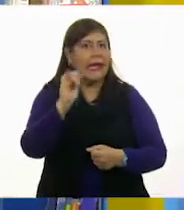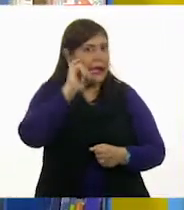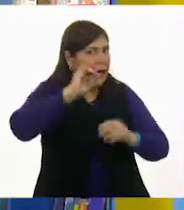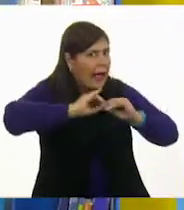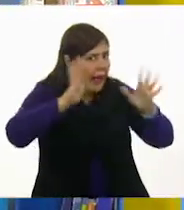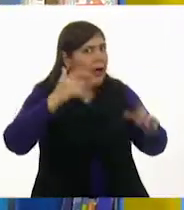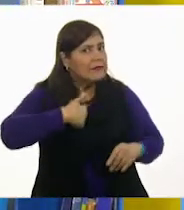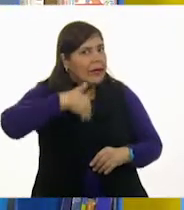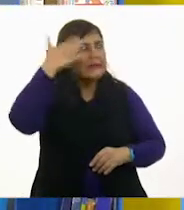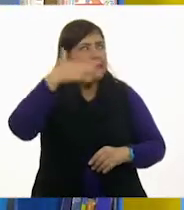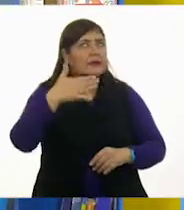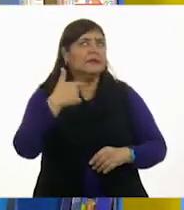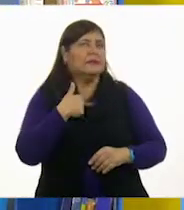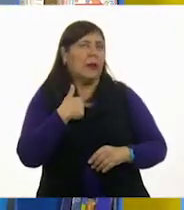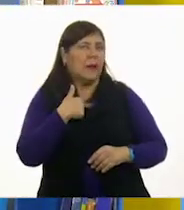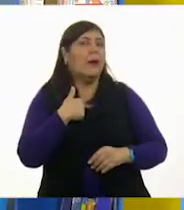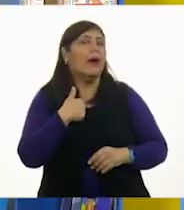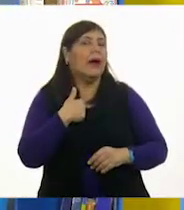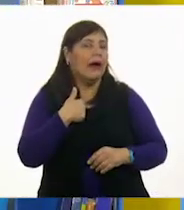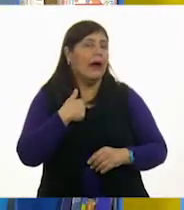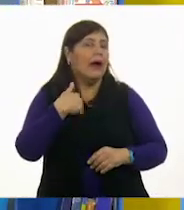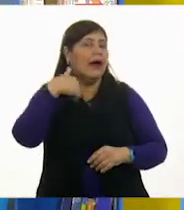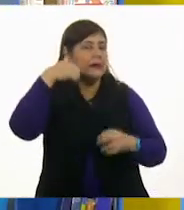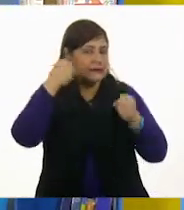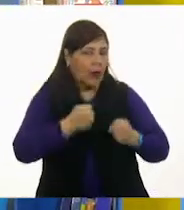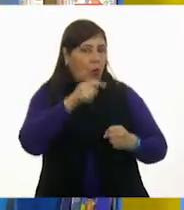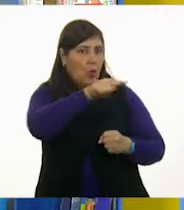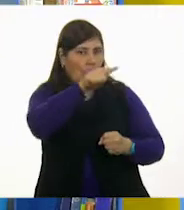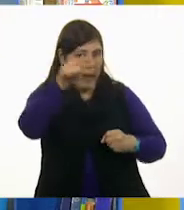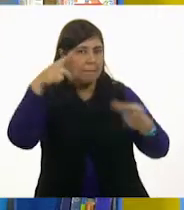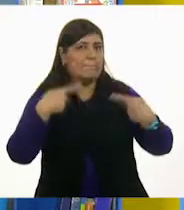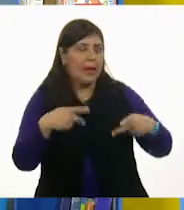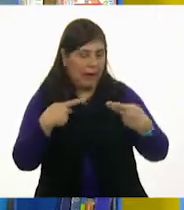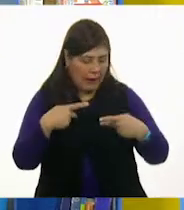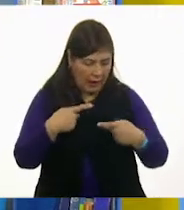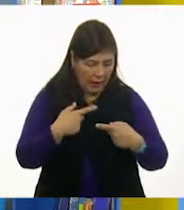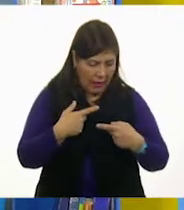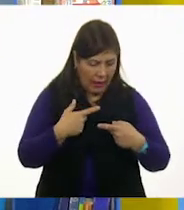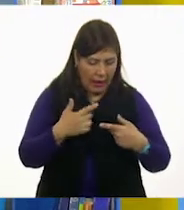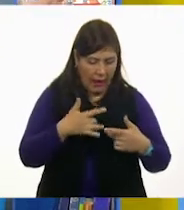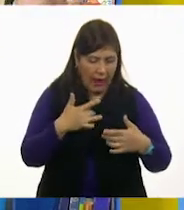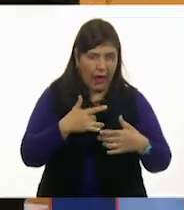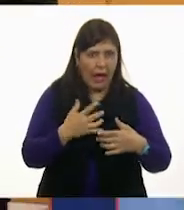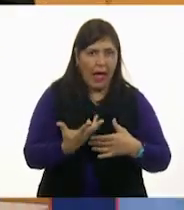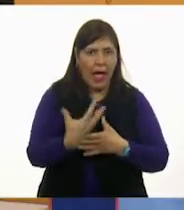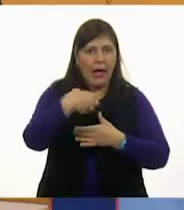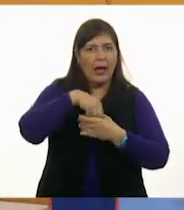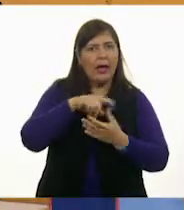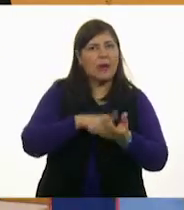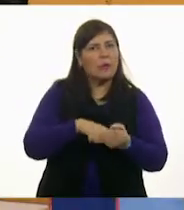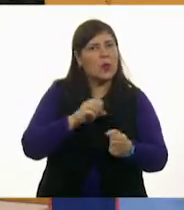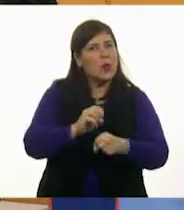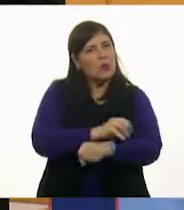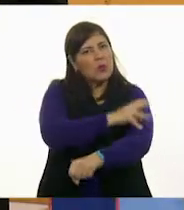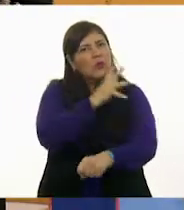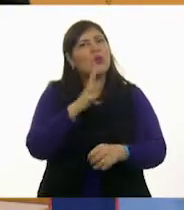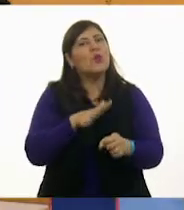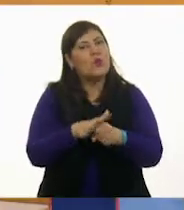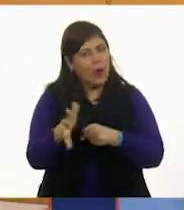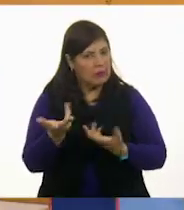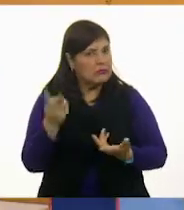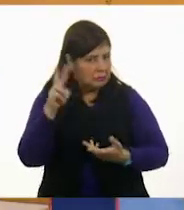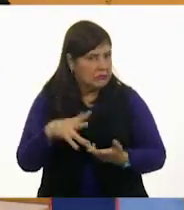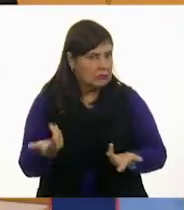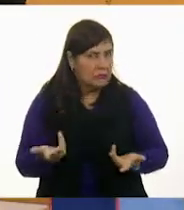De hecho, yo dudo que todas las personas no hayan experimentado todas las emociones, ¿verdad? Correcto. Cierto. Ahora